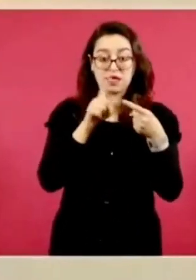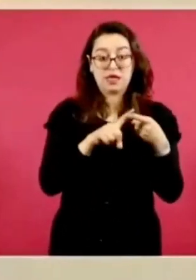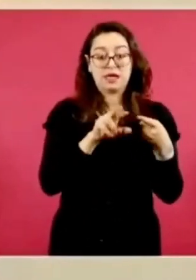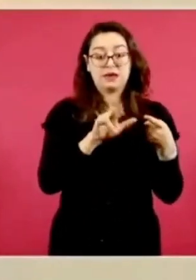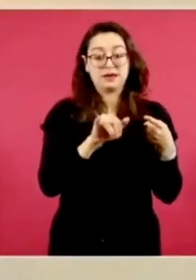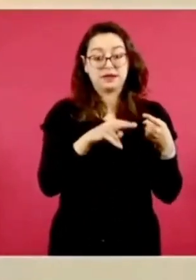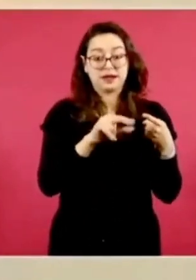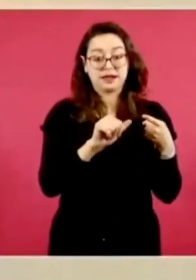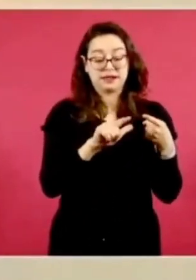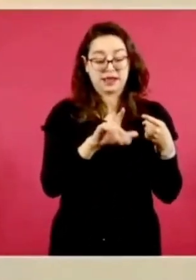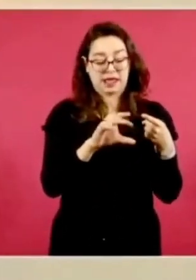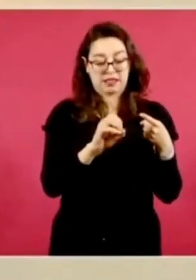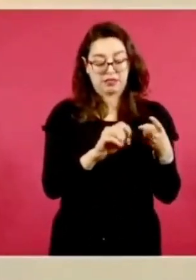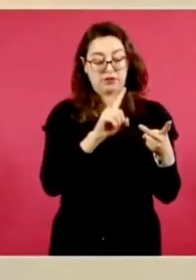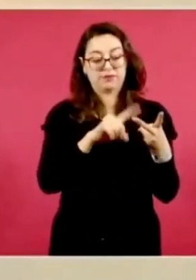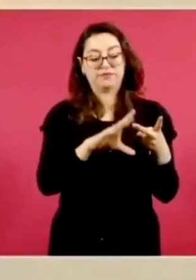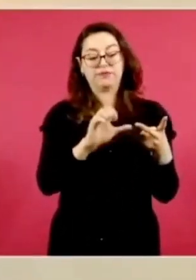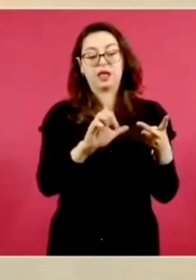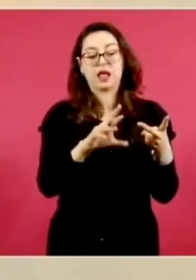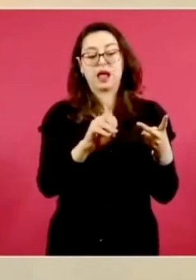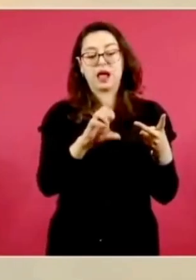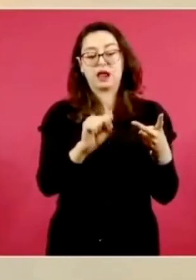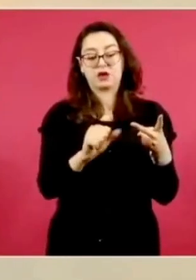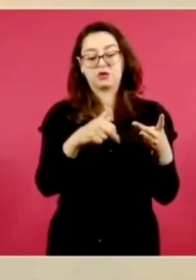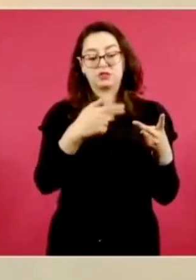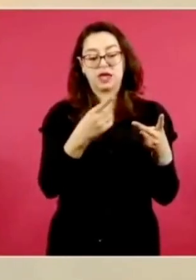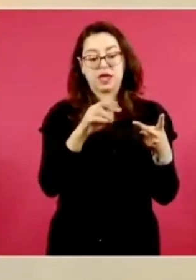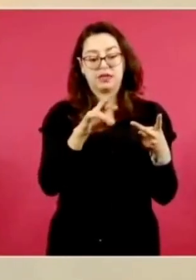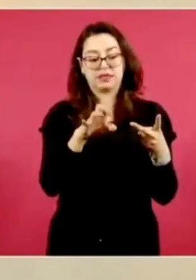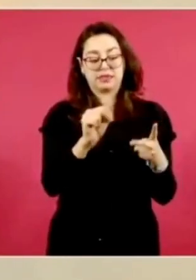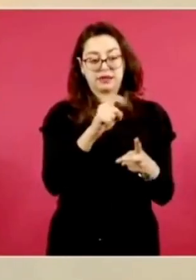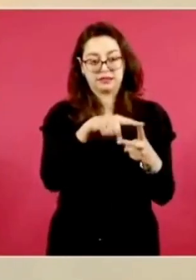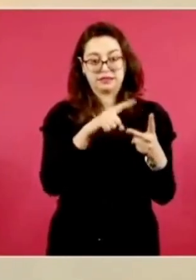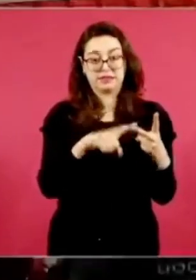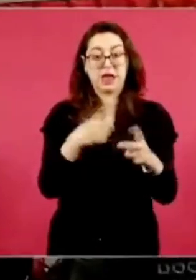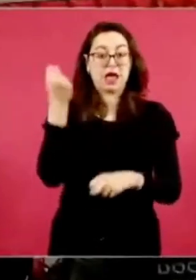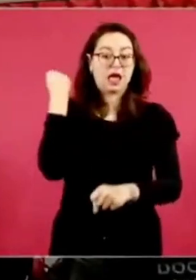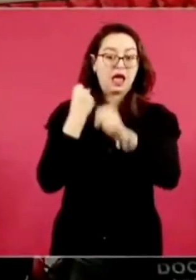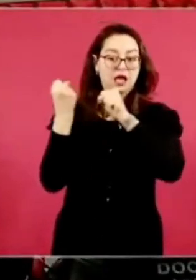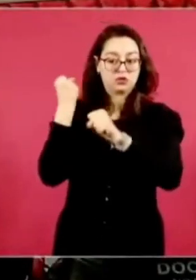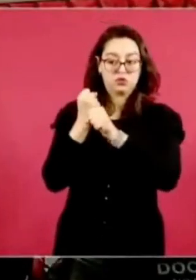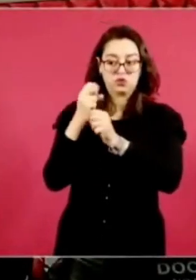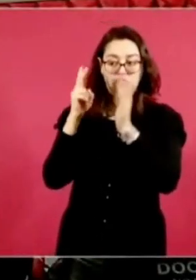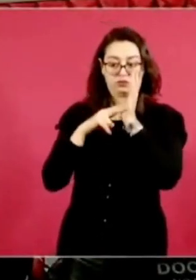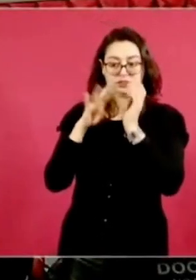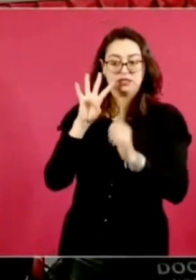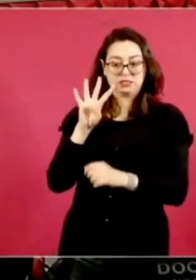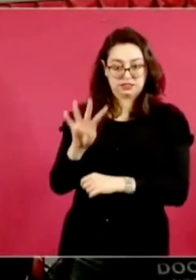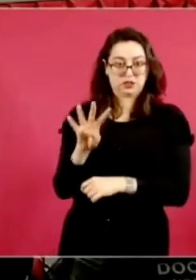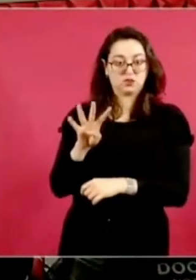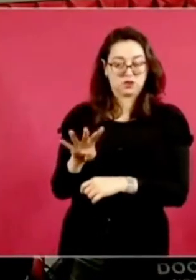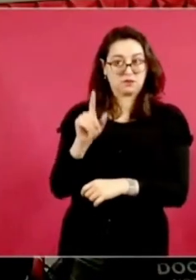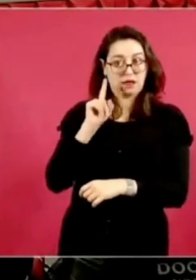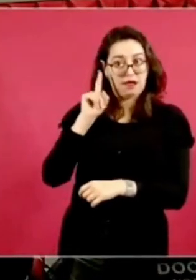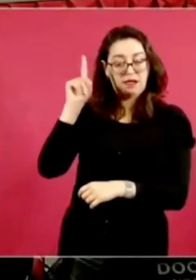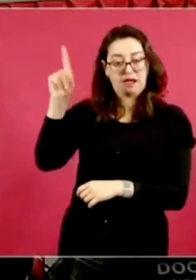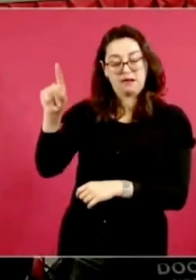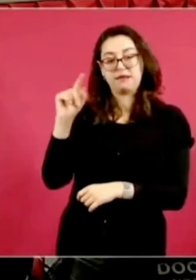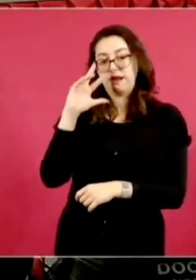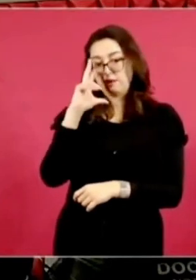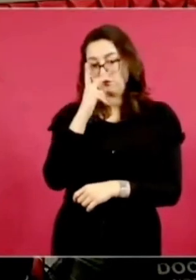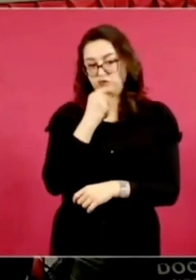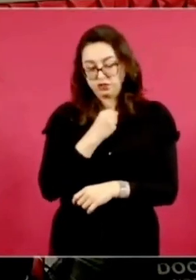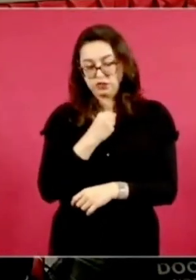y Carlos Andrés, esto en el 2019 en Hermosillo, Sonora. Las